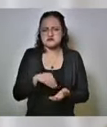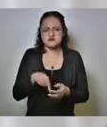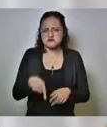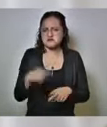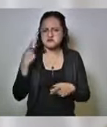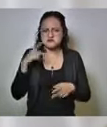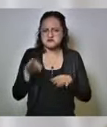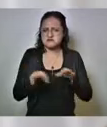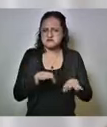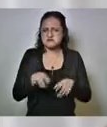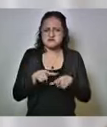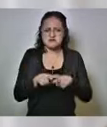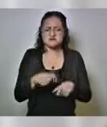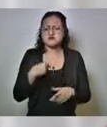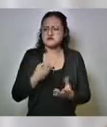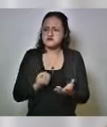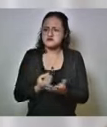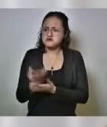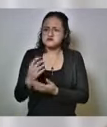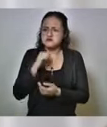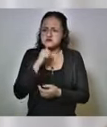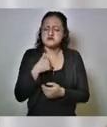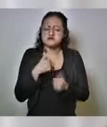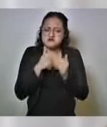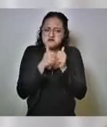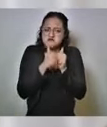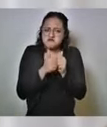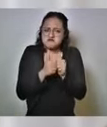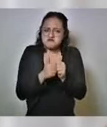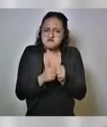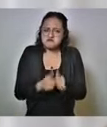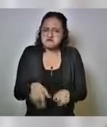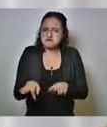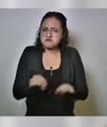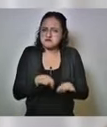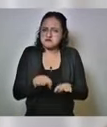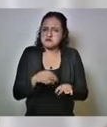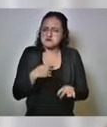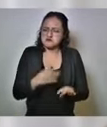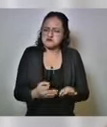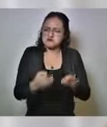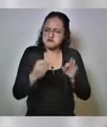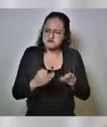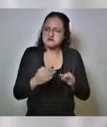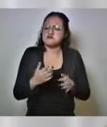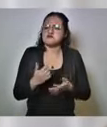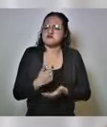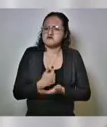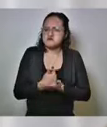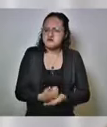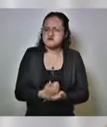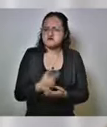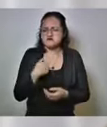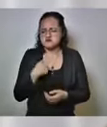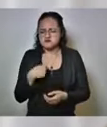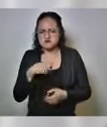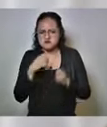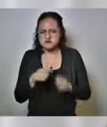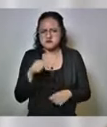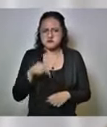yo no salgo a ningún lugar estoy aquí al frente acá estoy